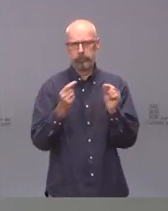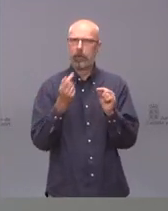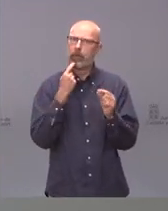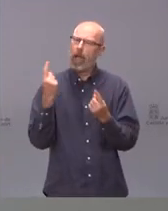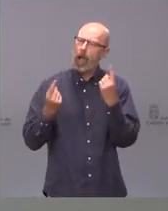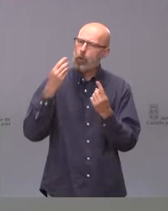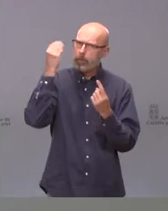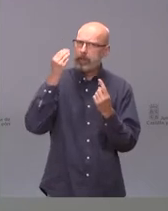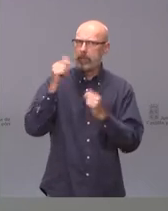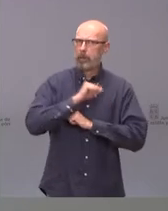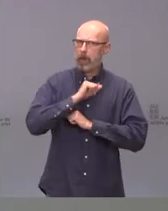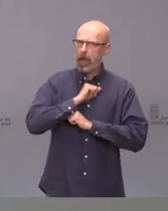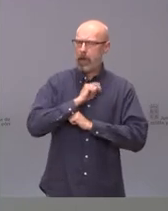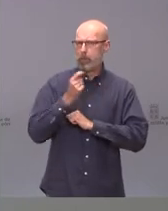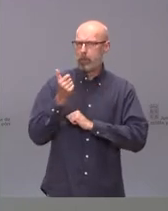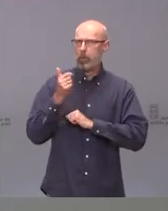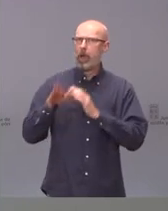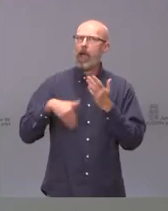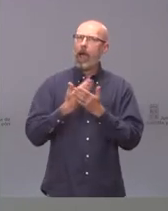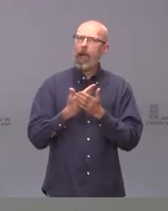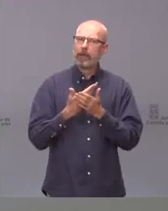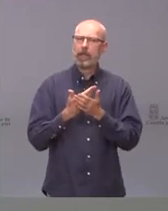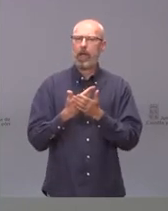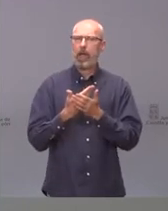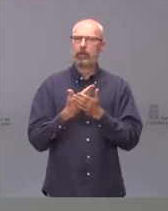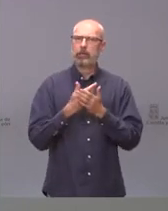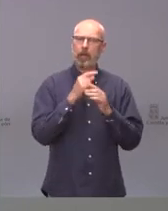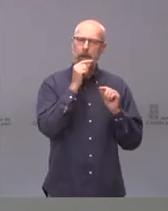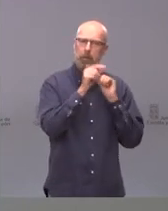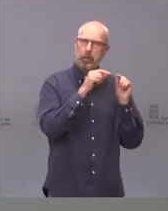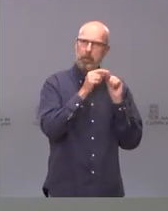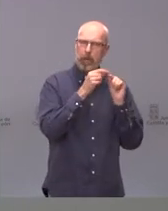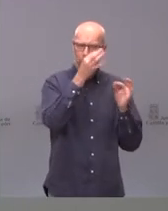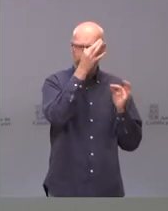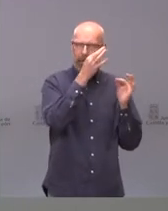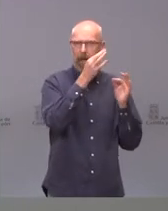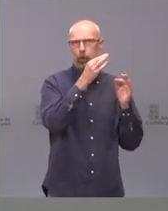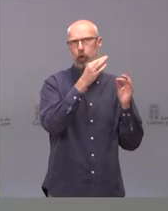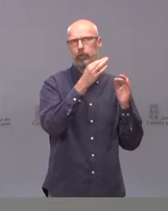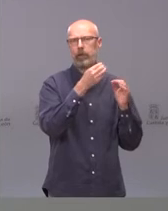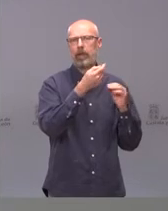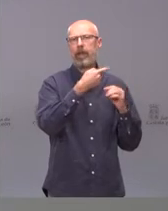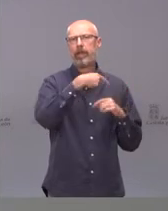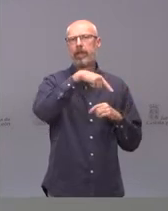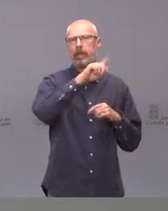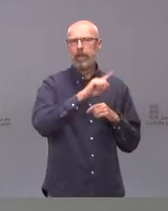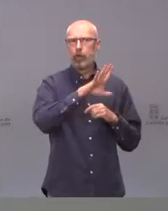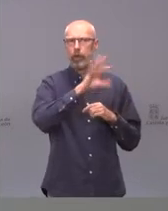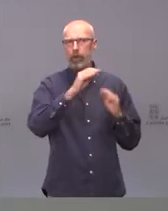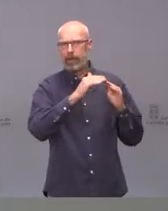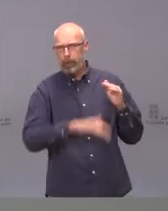hay que esperar un poco a tener normalizadas nuestras incidencias, es decir, que estén por debajo de 150